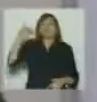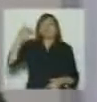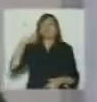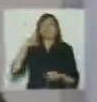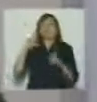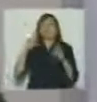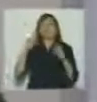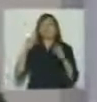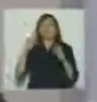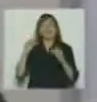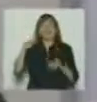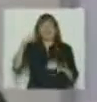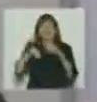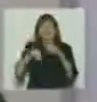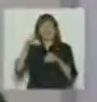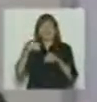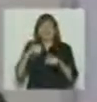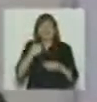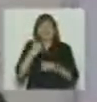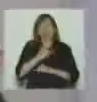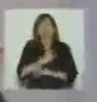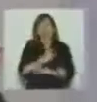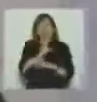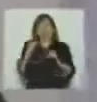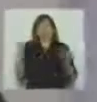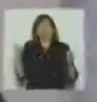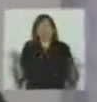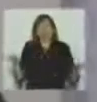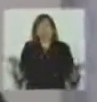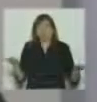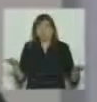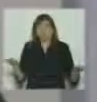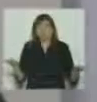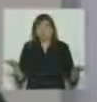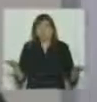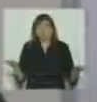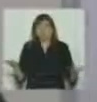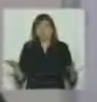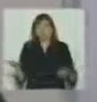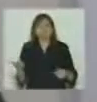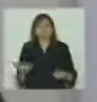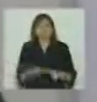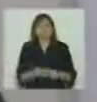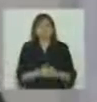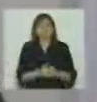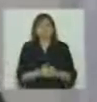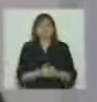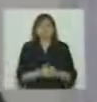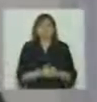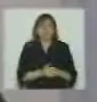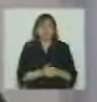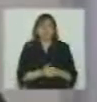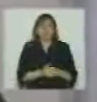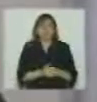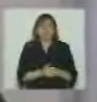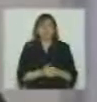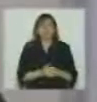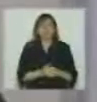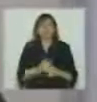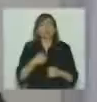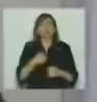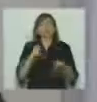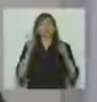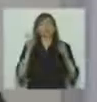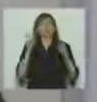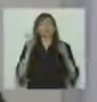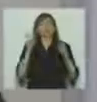como lo hicimos también con la ciudad de Buenos Aires pero bueno aquí estamos vamos a someternos una vez más como lo he